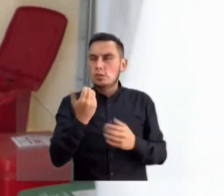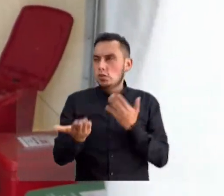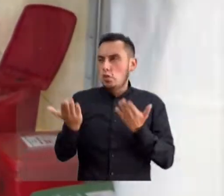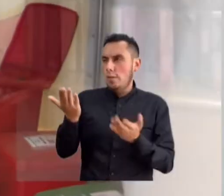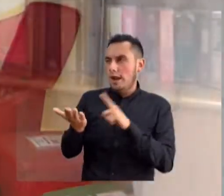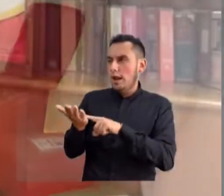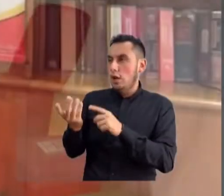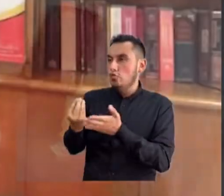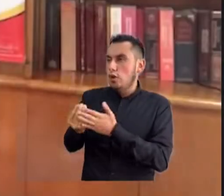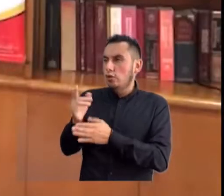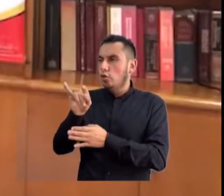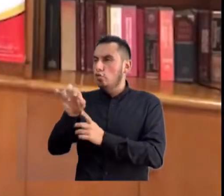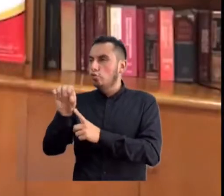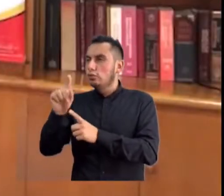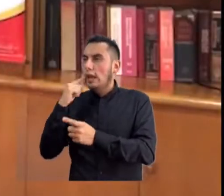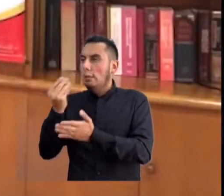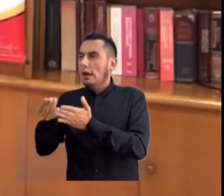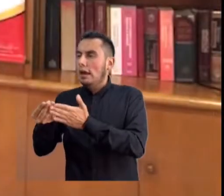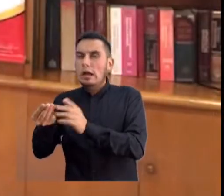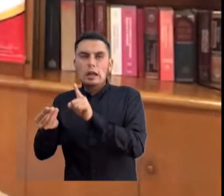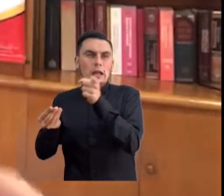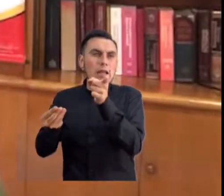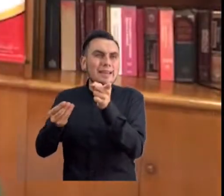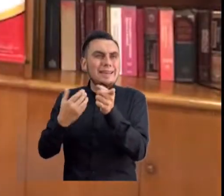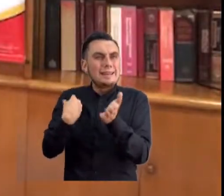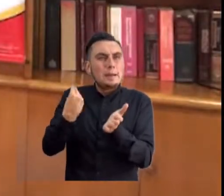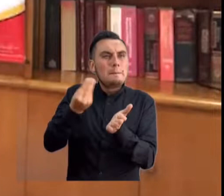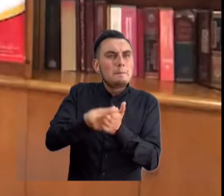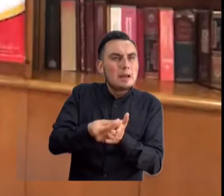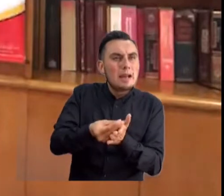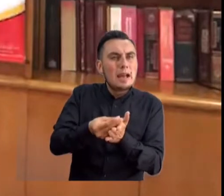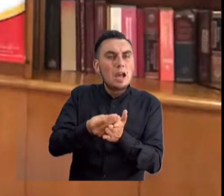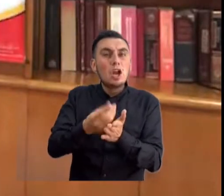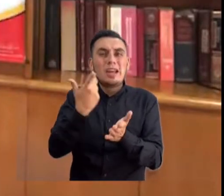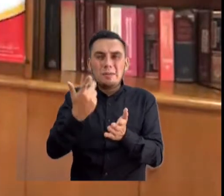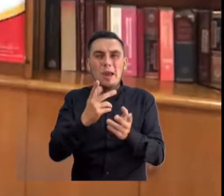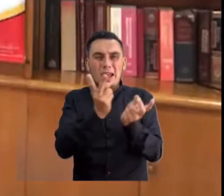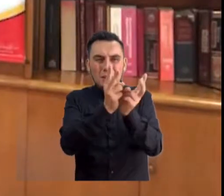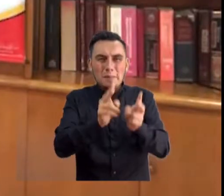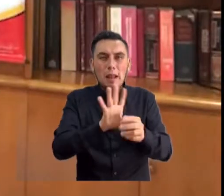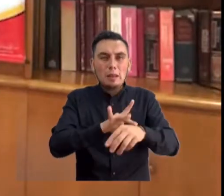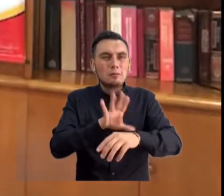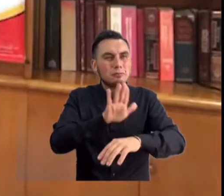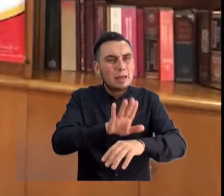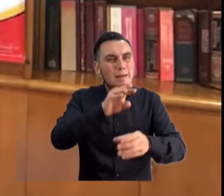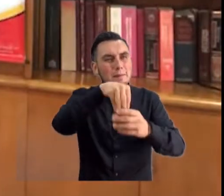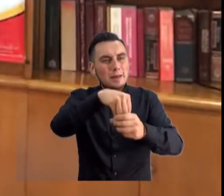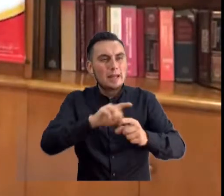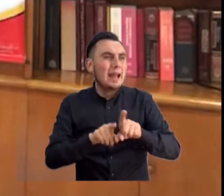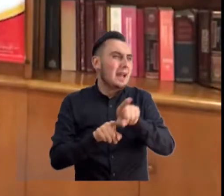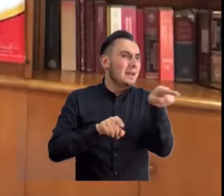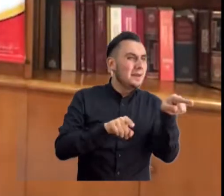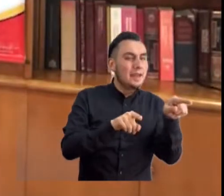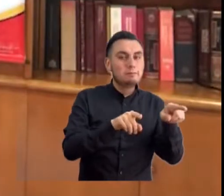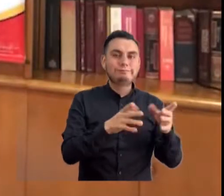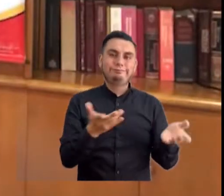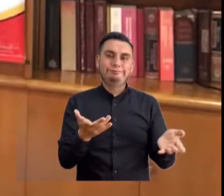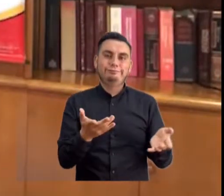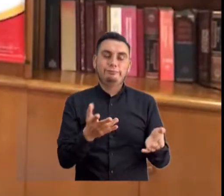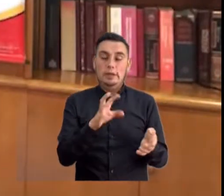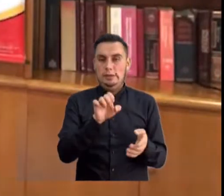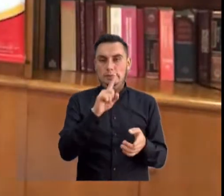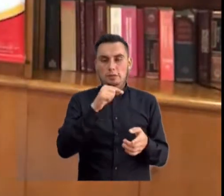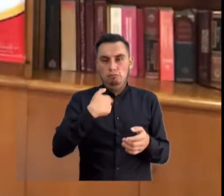deben por las unidades de cuidados intensivos, a lo que deben por los pacientes hospitalizados, las EPS,